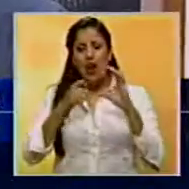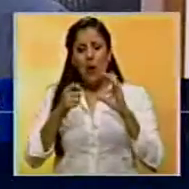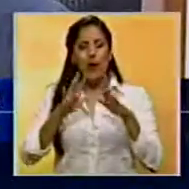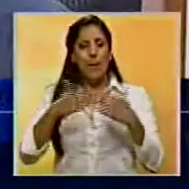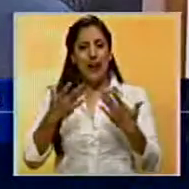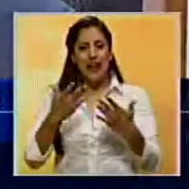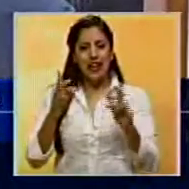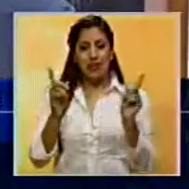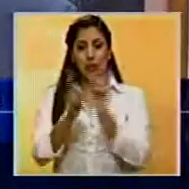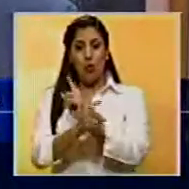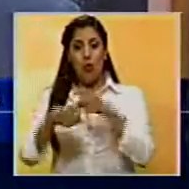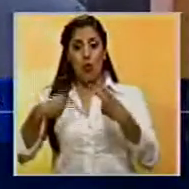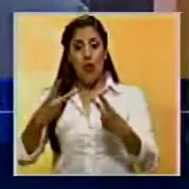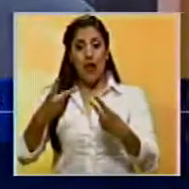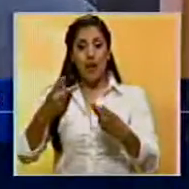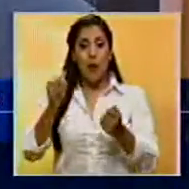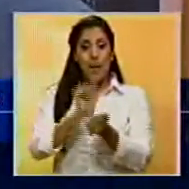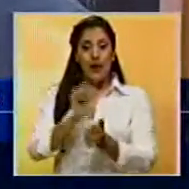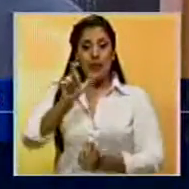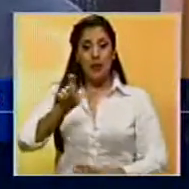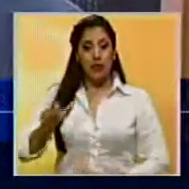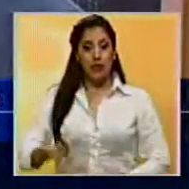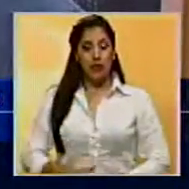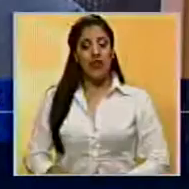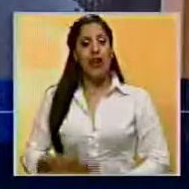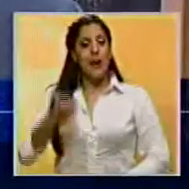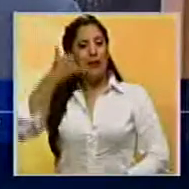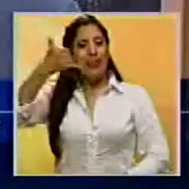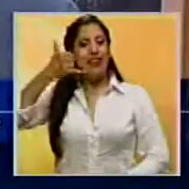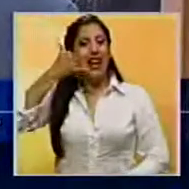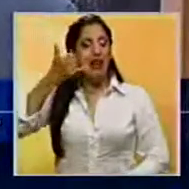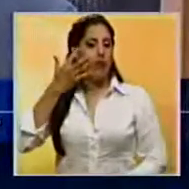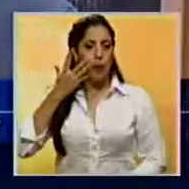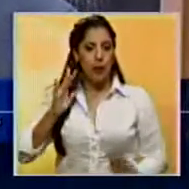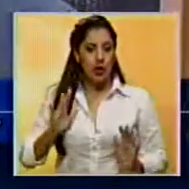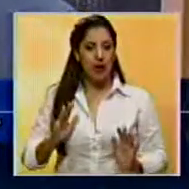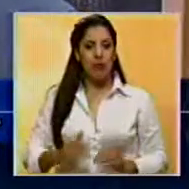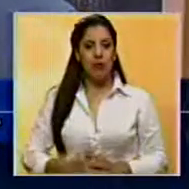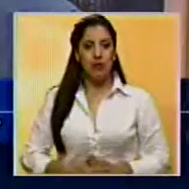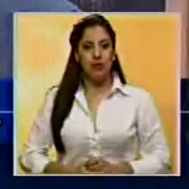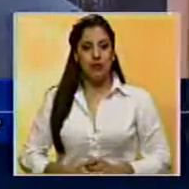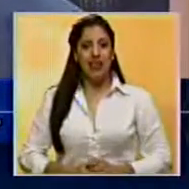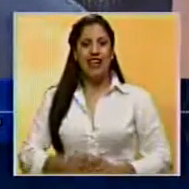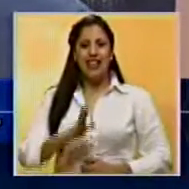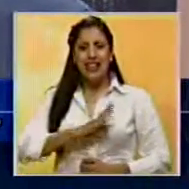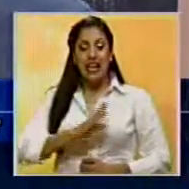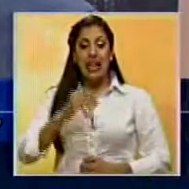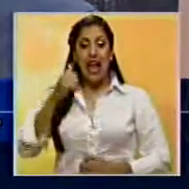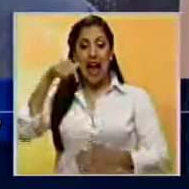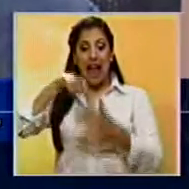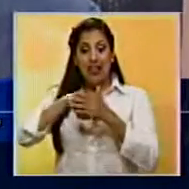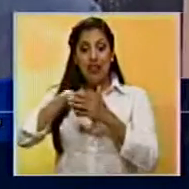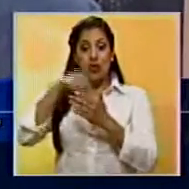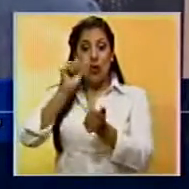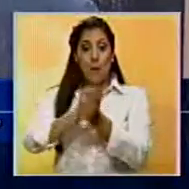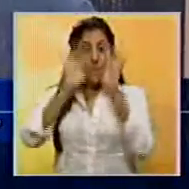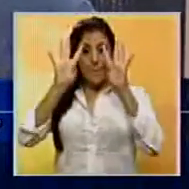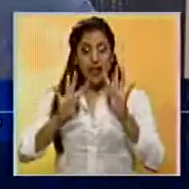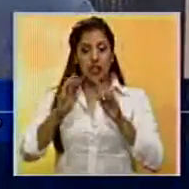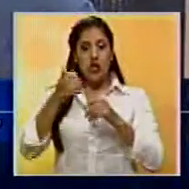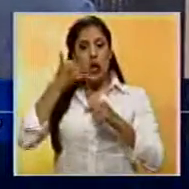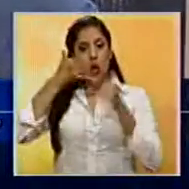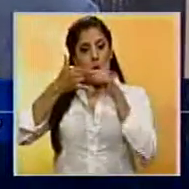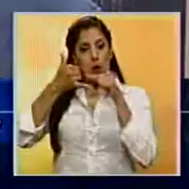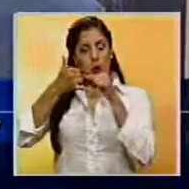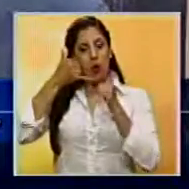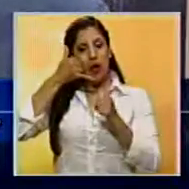paralelamente al nuevo régimen carcelario. Las telecomunicaciones telefónicas se cometan delitos o se planifiquen delitos, mejor dicho,